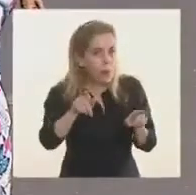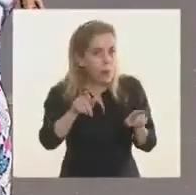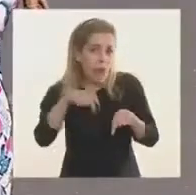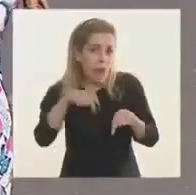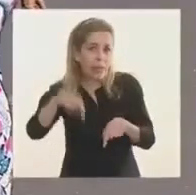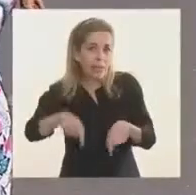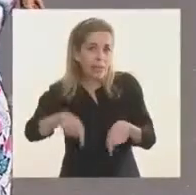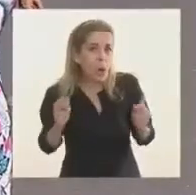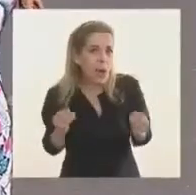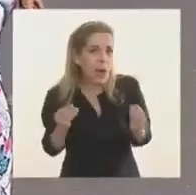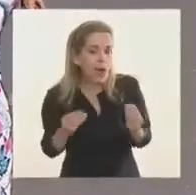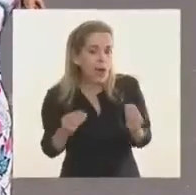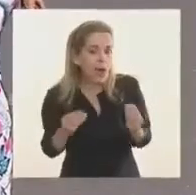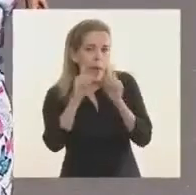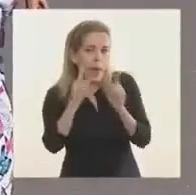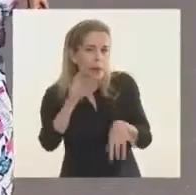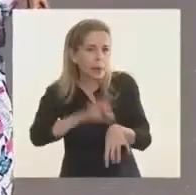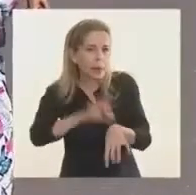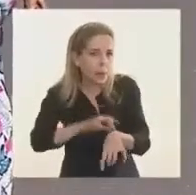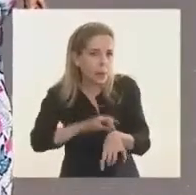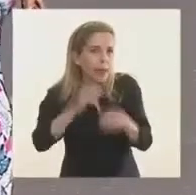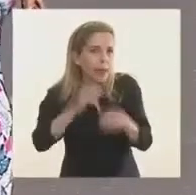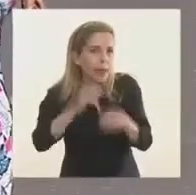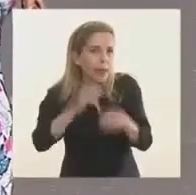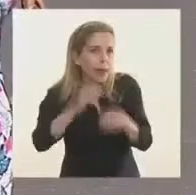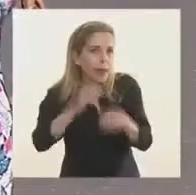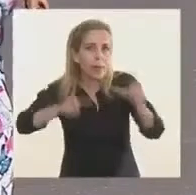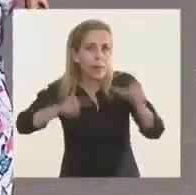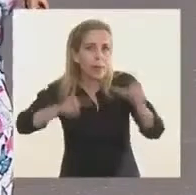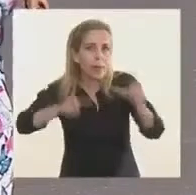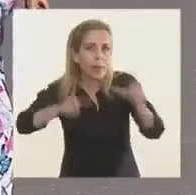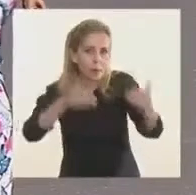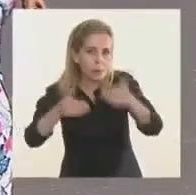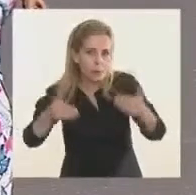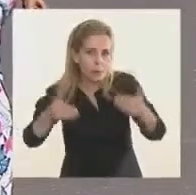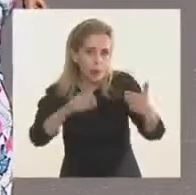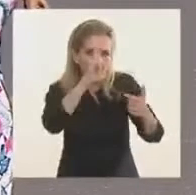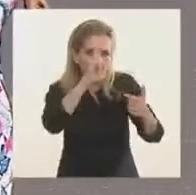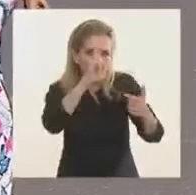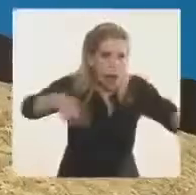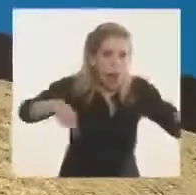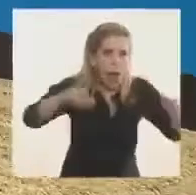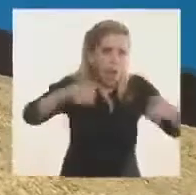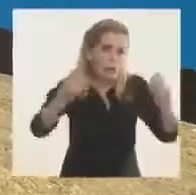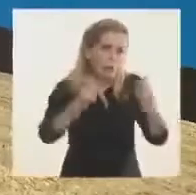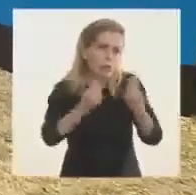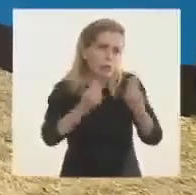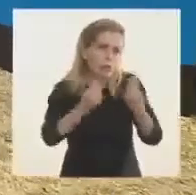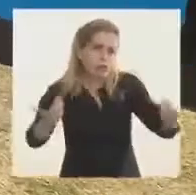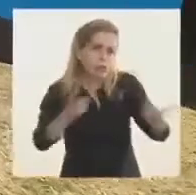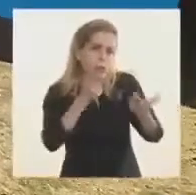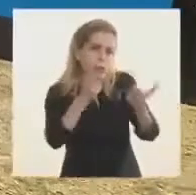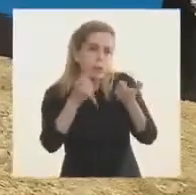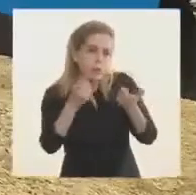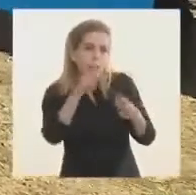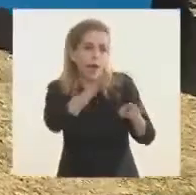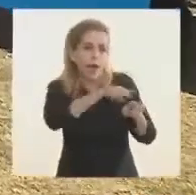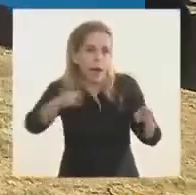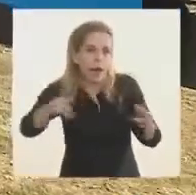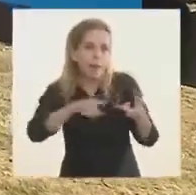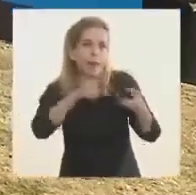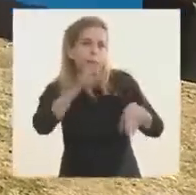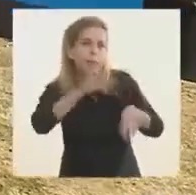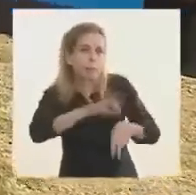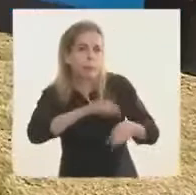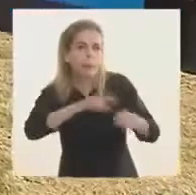intensificación de la atención. Es decir, también hay hoy una demanda muy importante de camas, de especialistas,